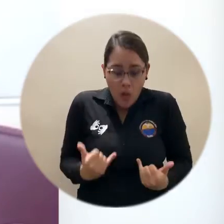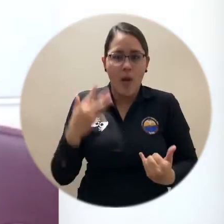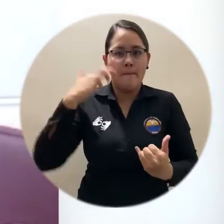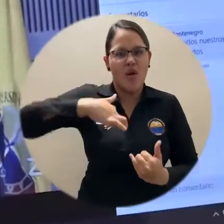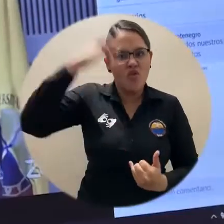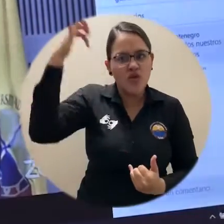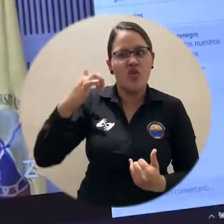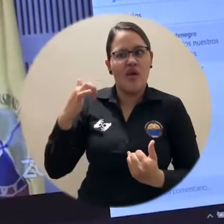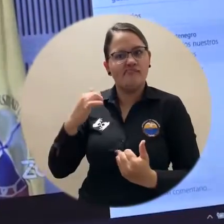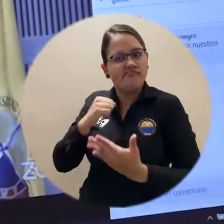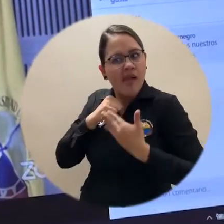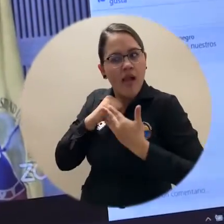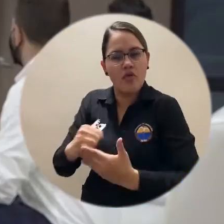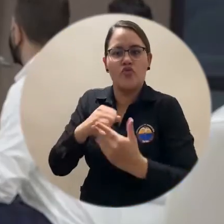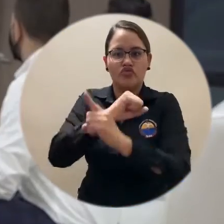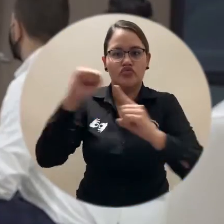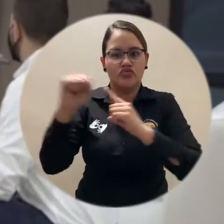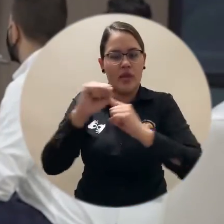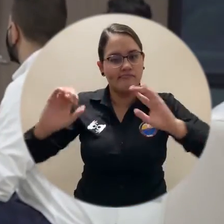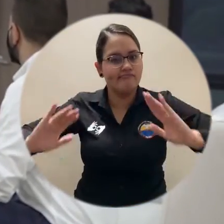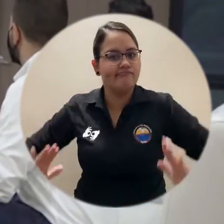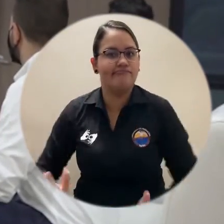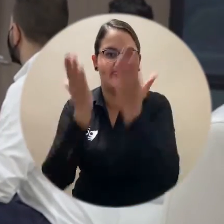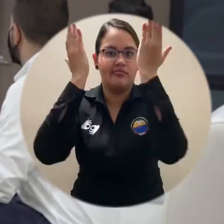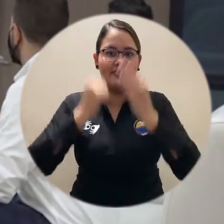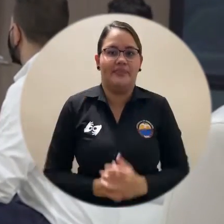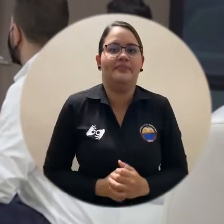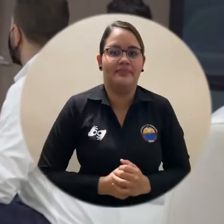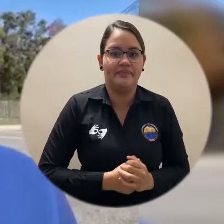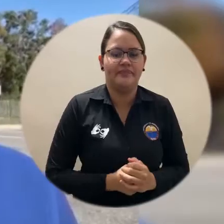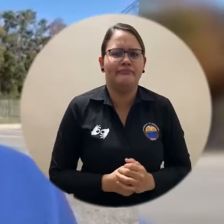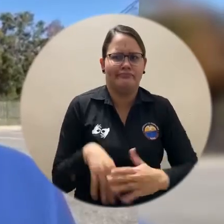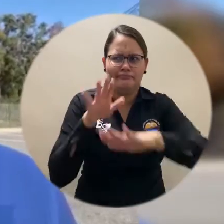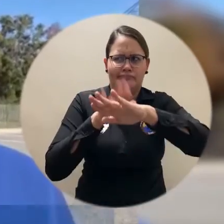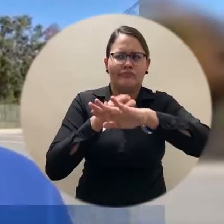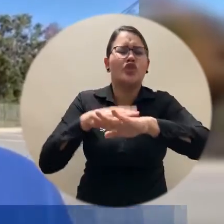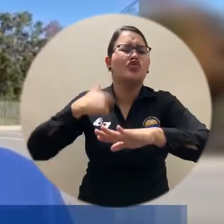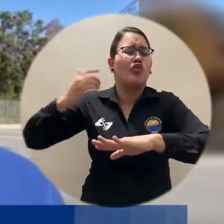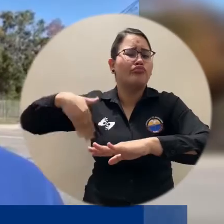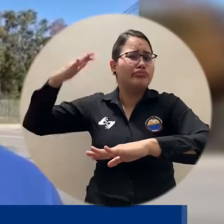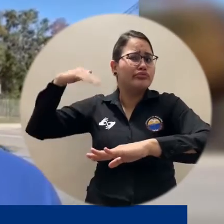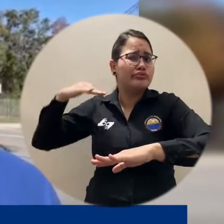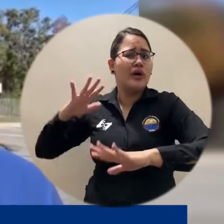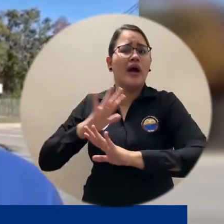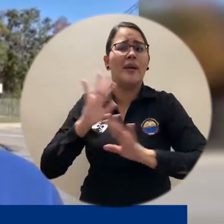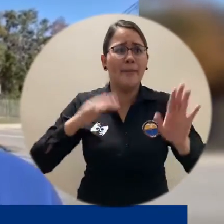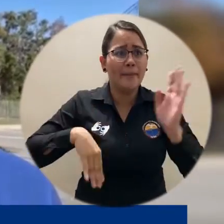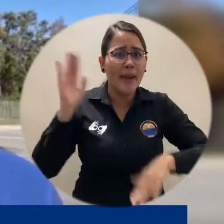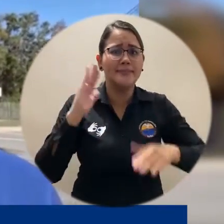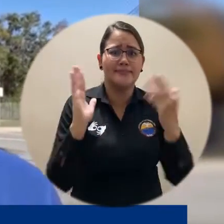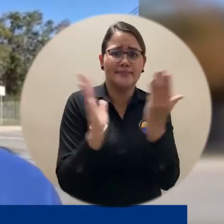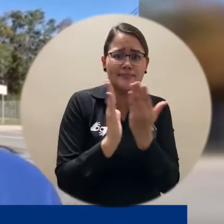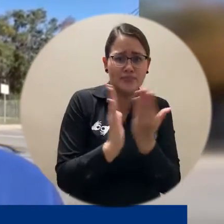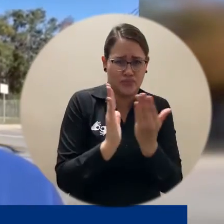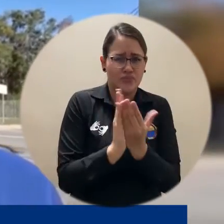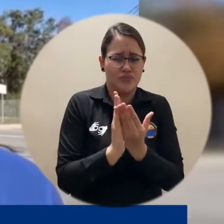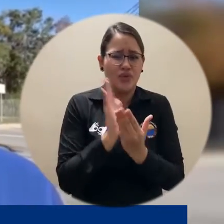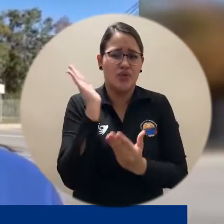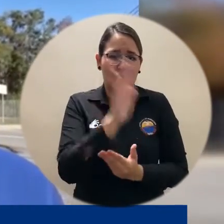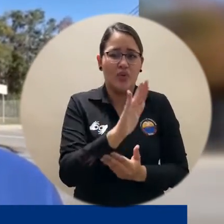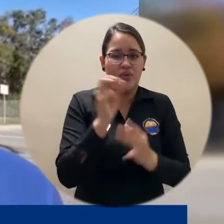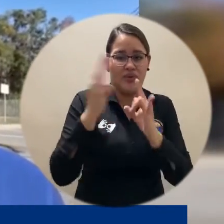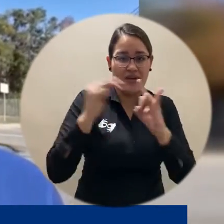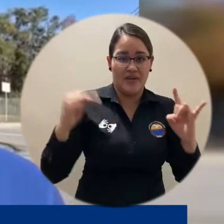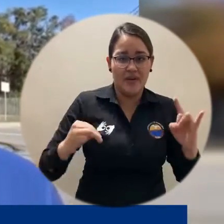construyendo cada día una mejor sociedad. Cuando yo me vinculé a mis procesos formativos en la Universidad del Magdalena, tuve la fortuna de